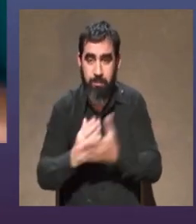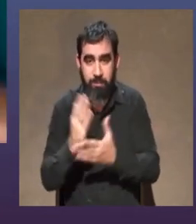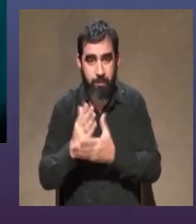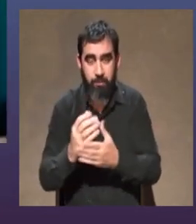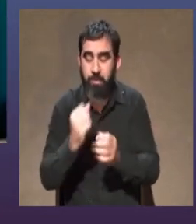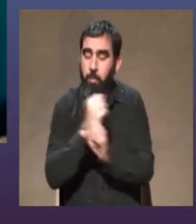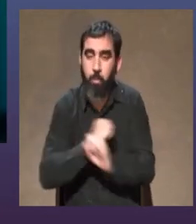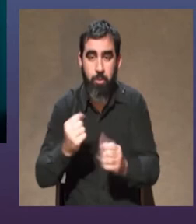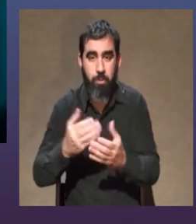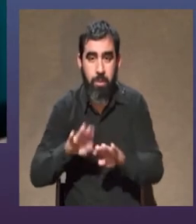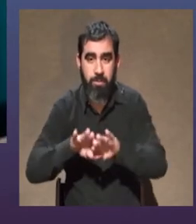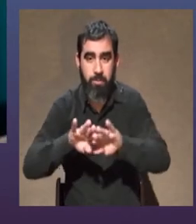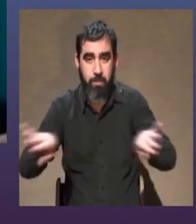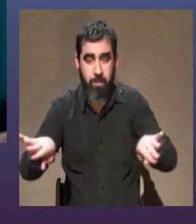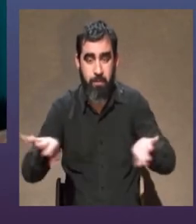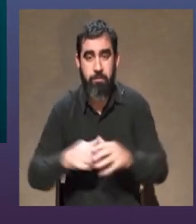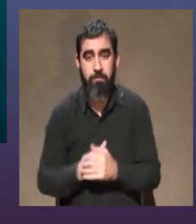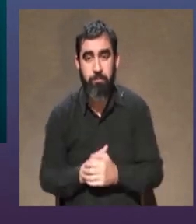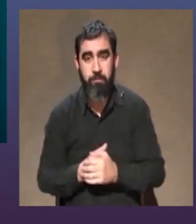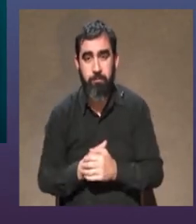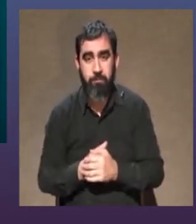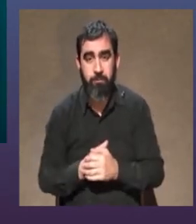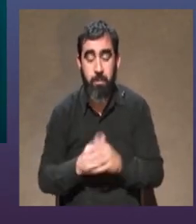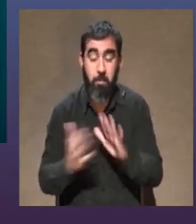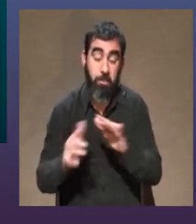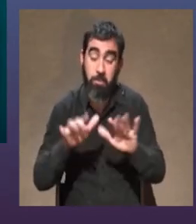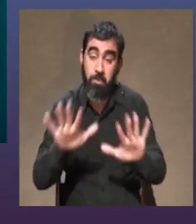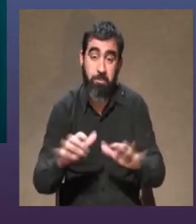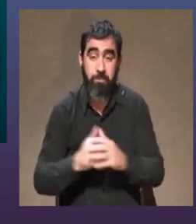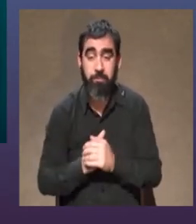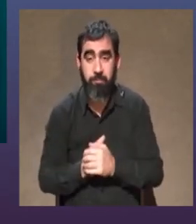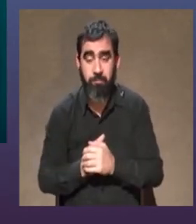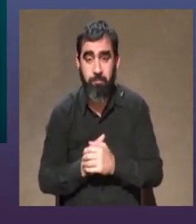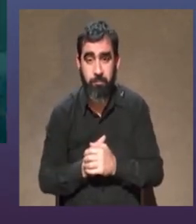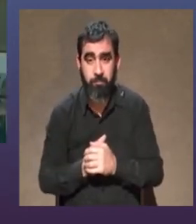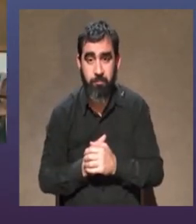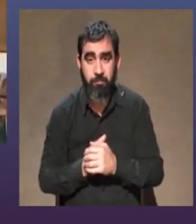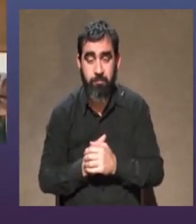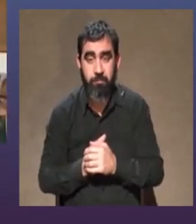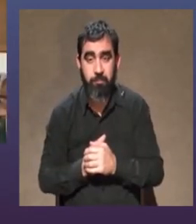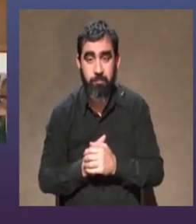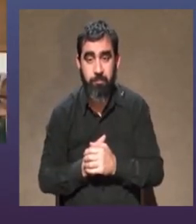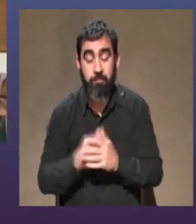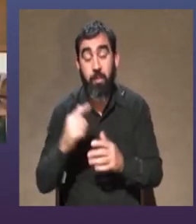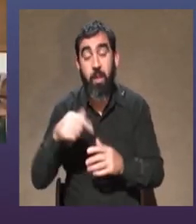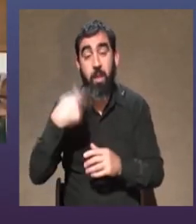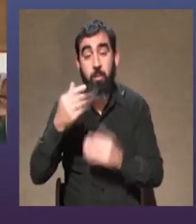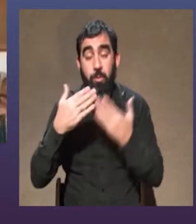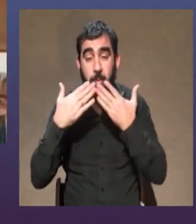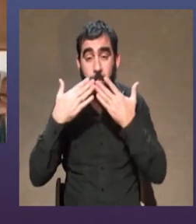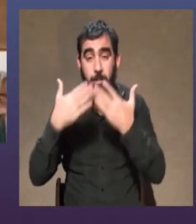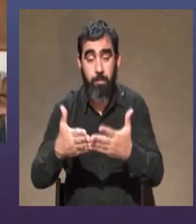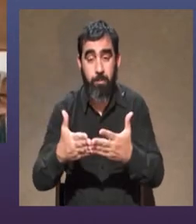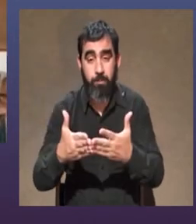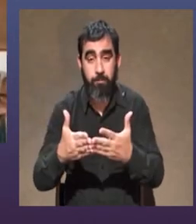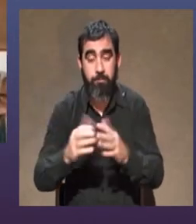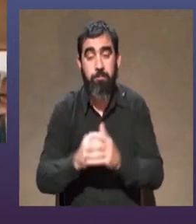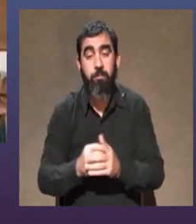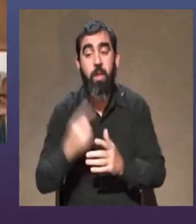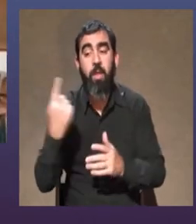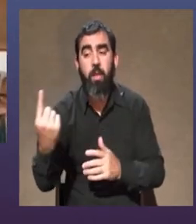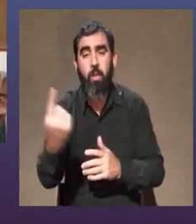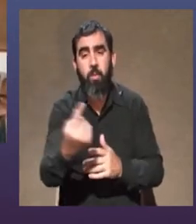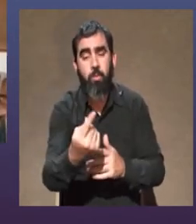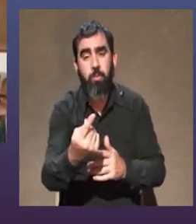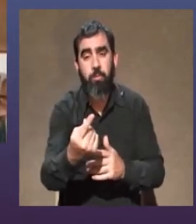imposible separar las dos cosas, y más o menos por ahí. Bien, voy con la siguiente pregunta. Cada uno de